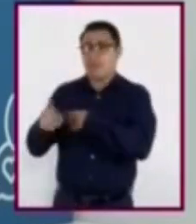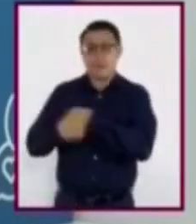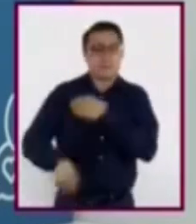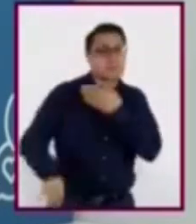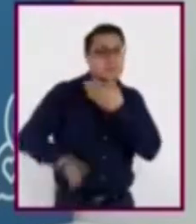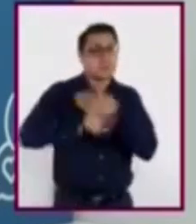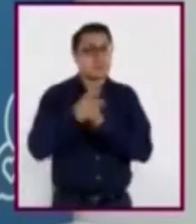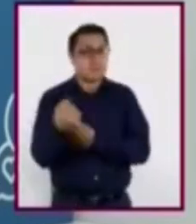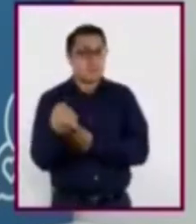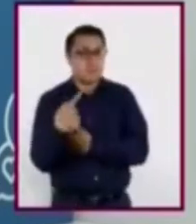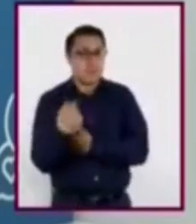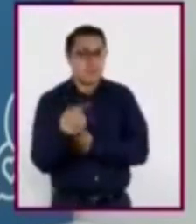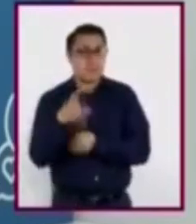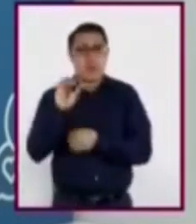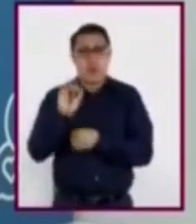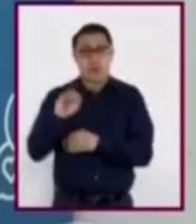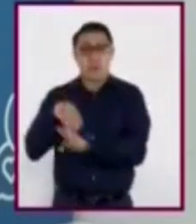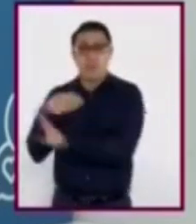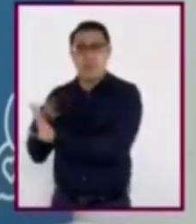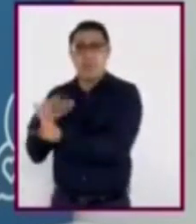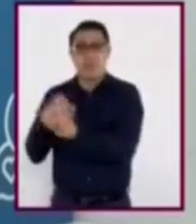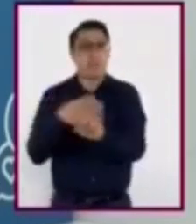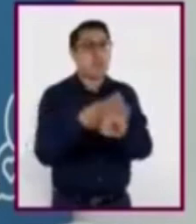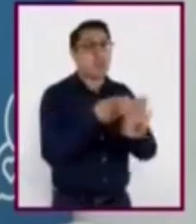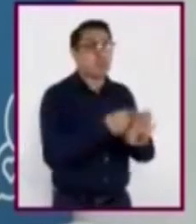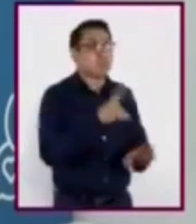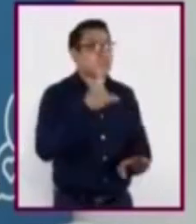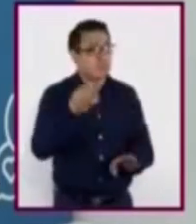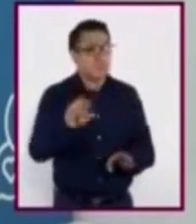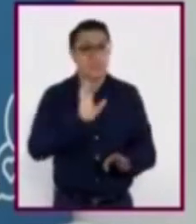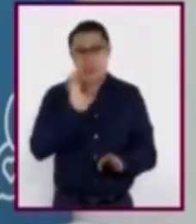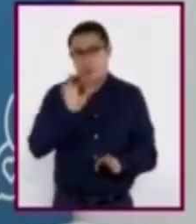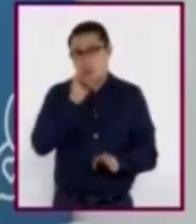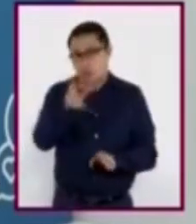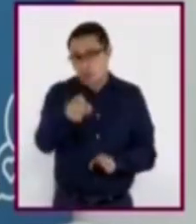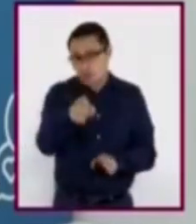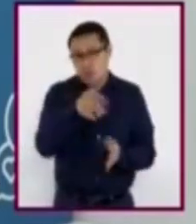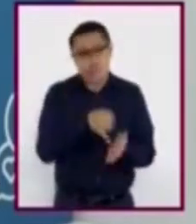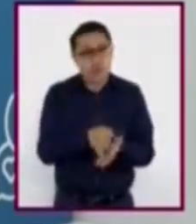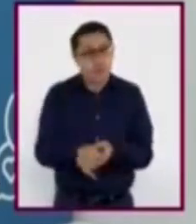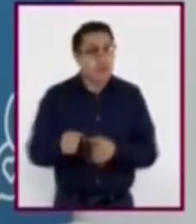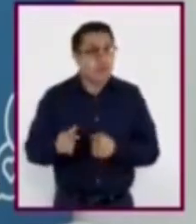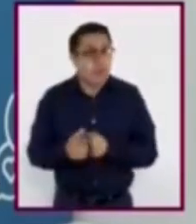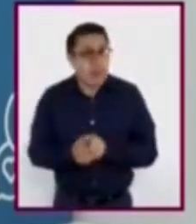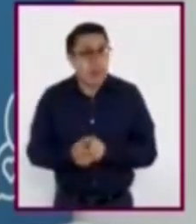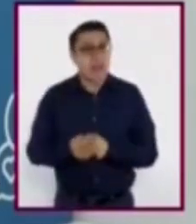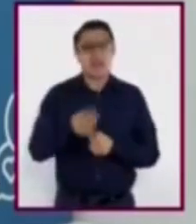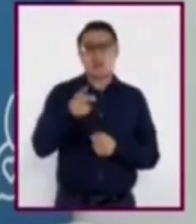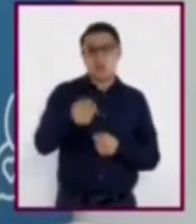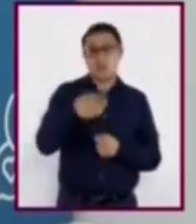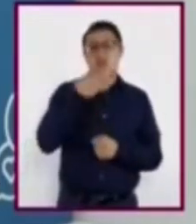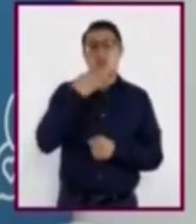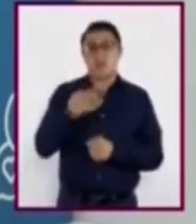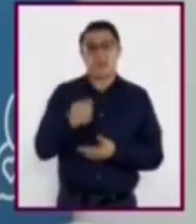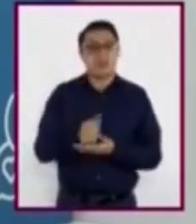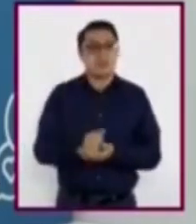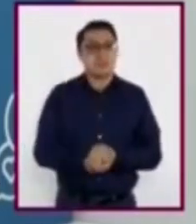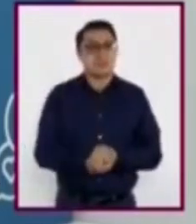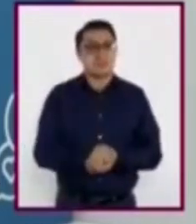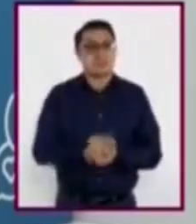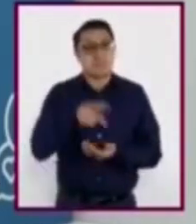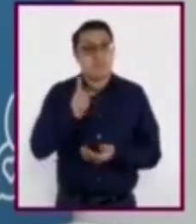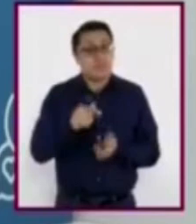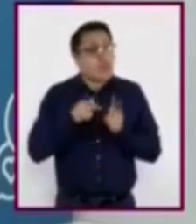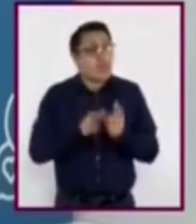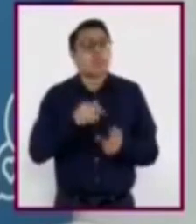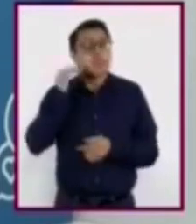ni a otras personas al momento de tomar una decisión. Pero las reflexiones aún continúan. ¿La